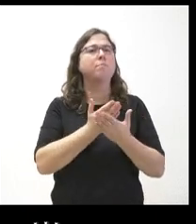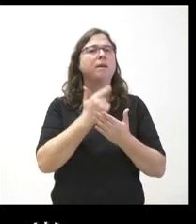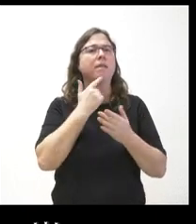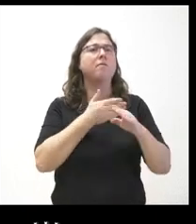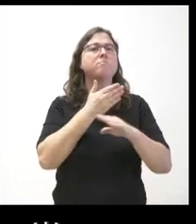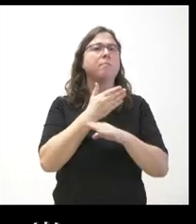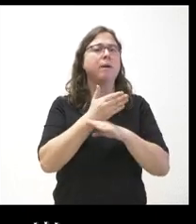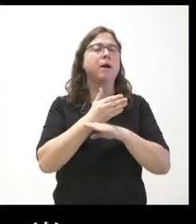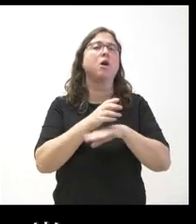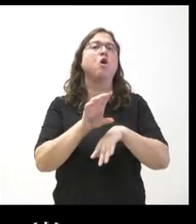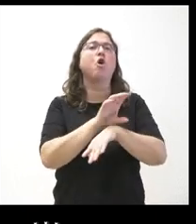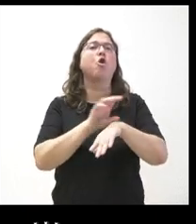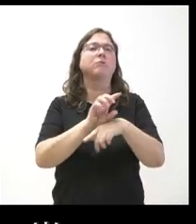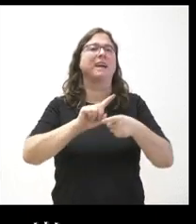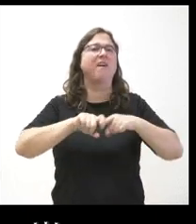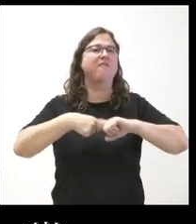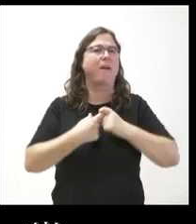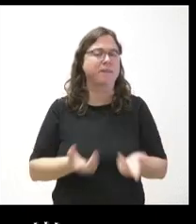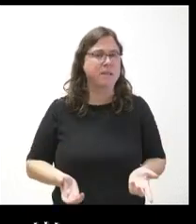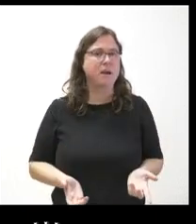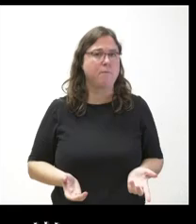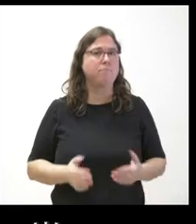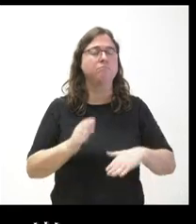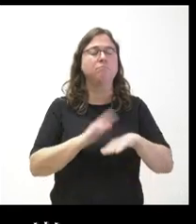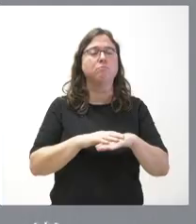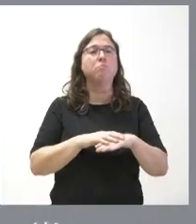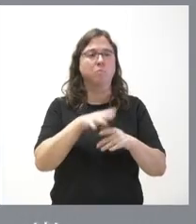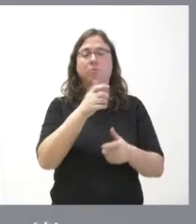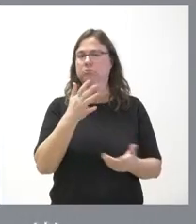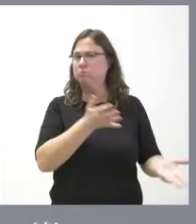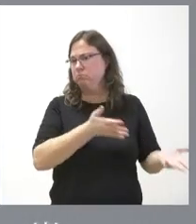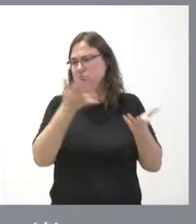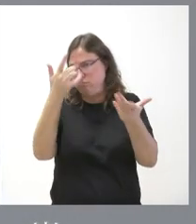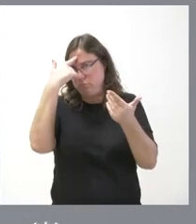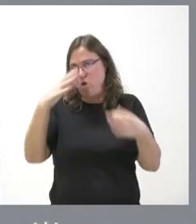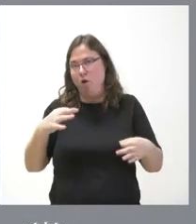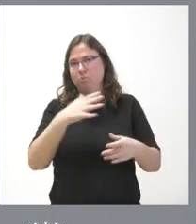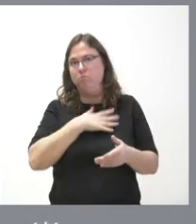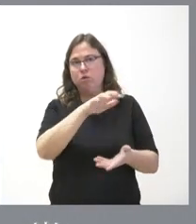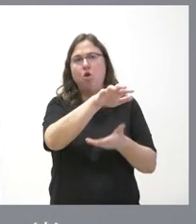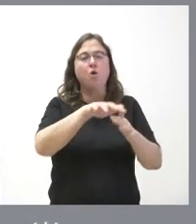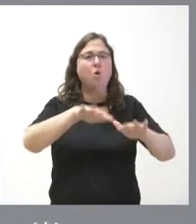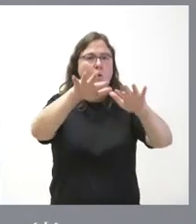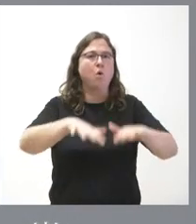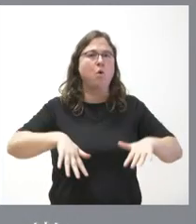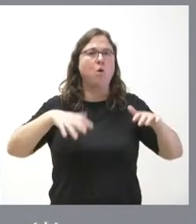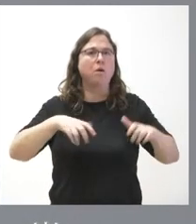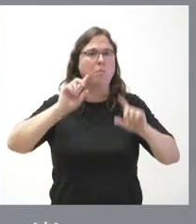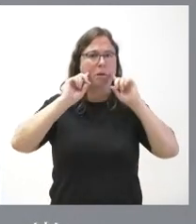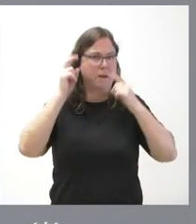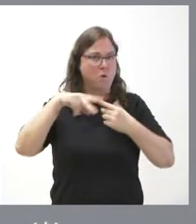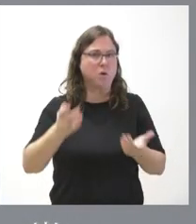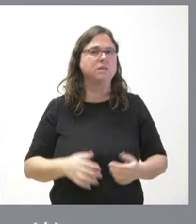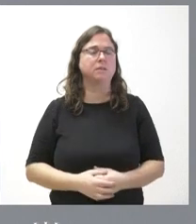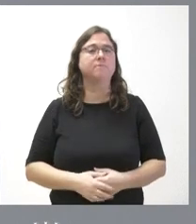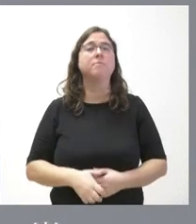consejera de familia? no sé si está a disposición de las cortes pues lo está naturalmente no es la primera vez que comparece en esta materia pero